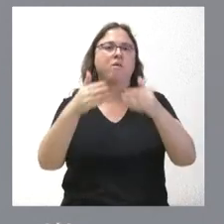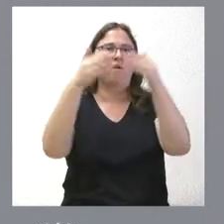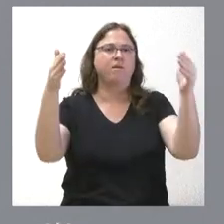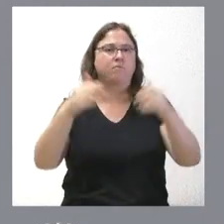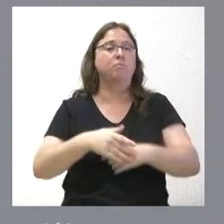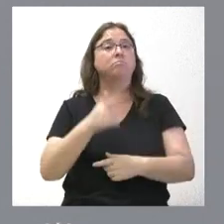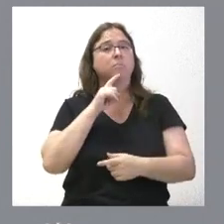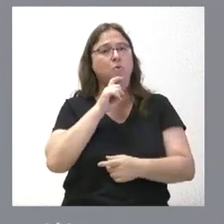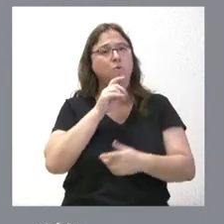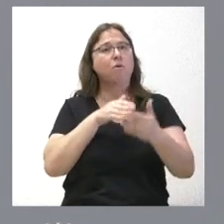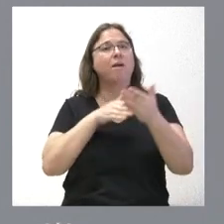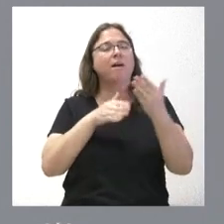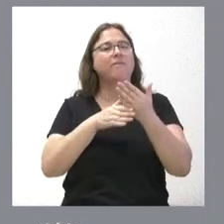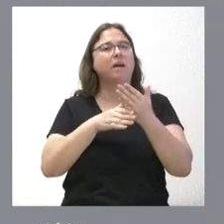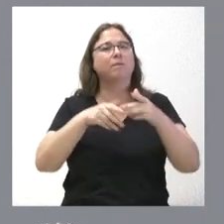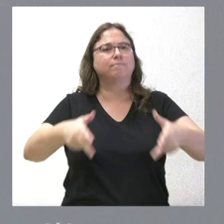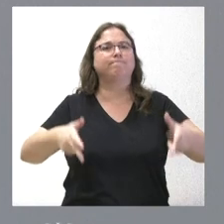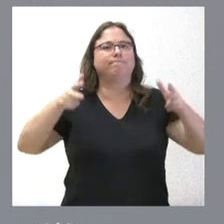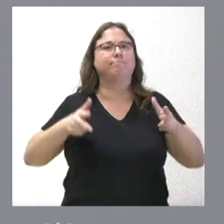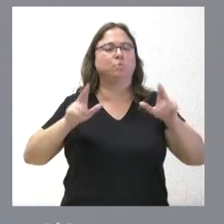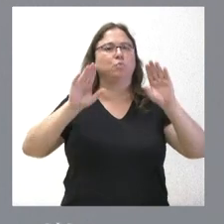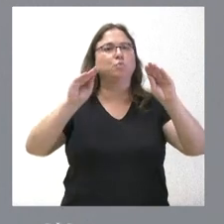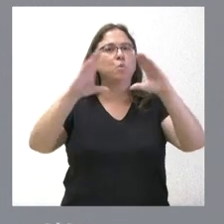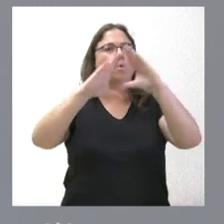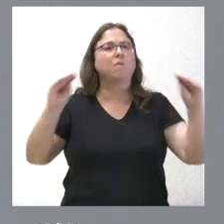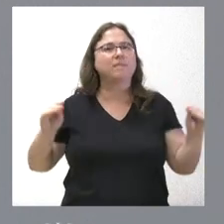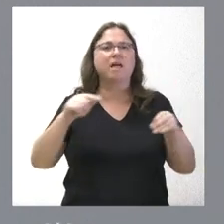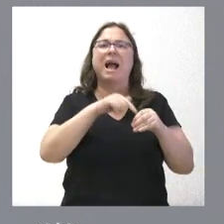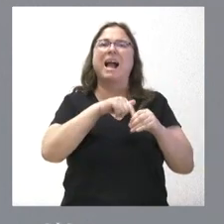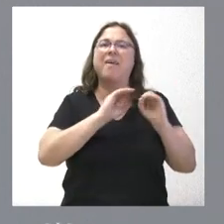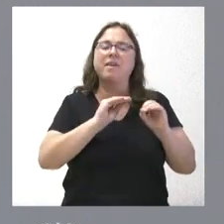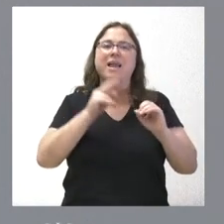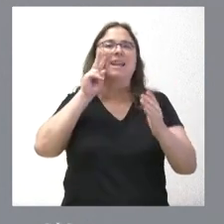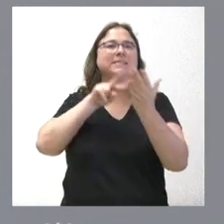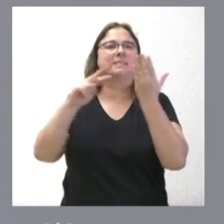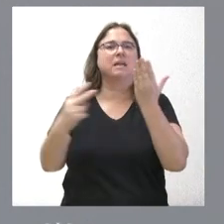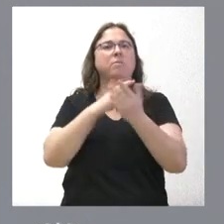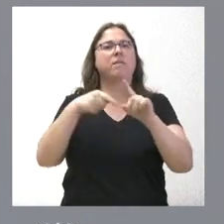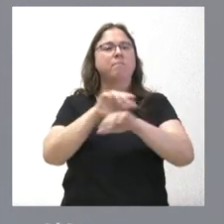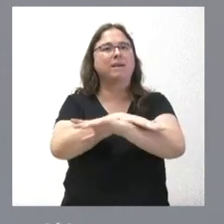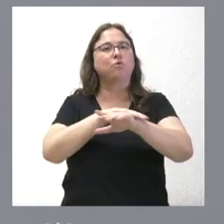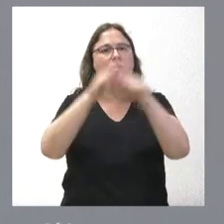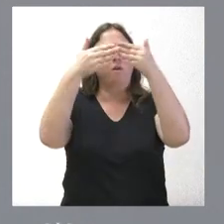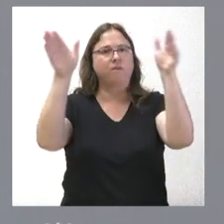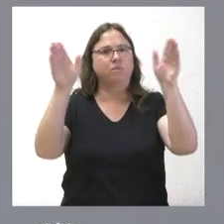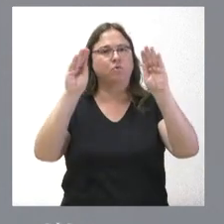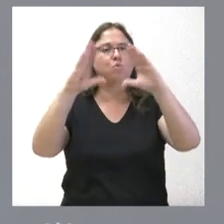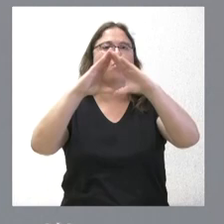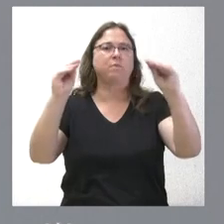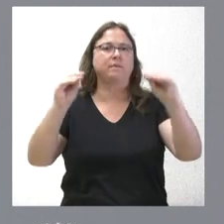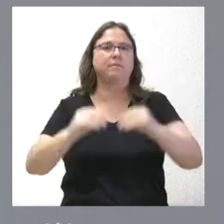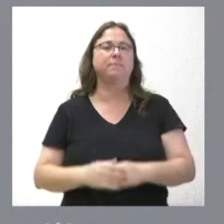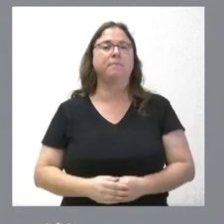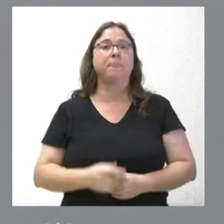este caso a través de la cátedra que dispone la Universidad de Transparencia y Gobierno Abierto. Un